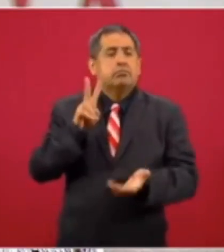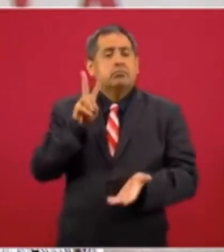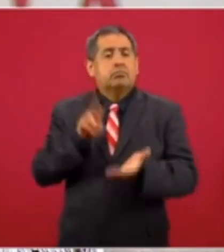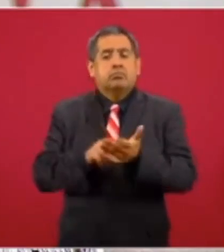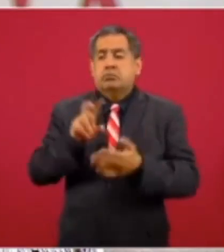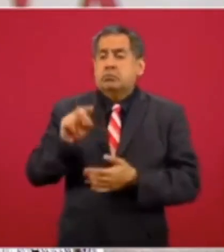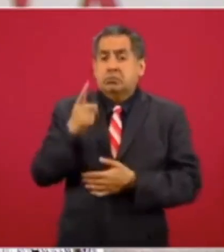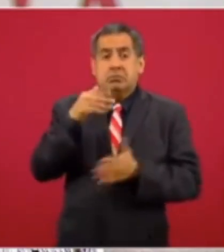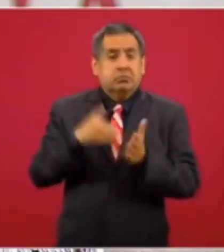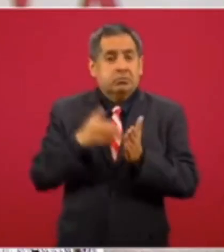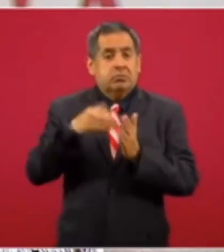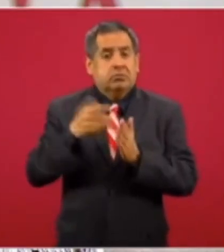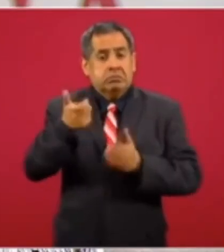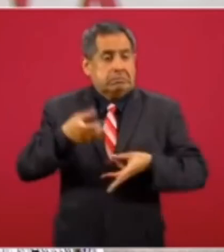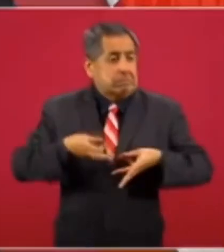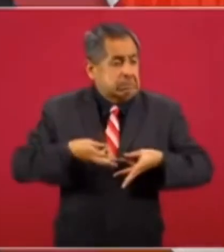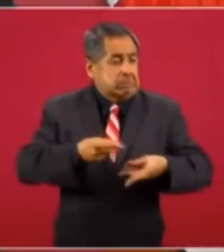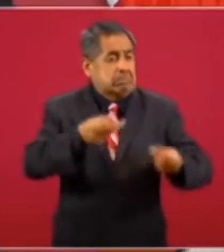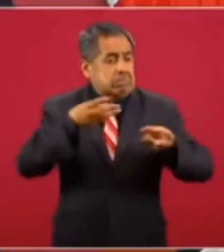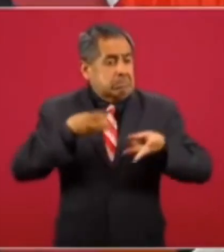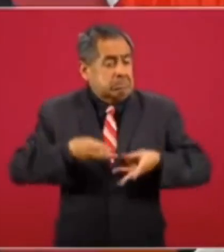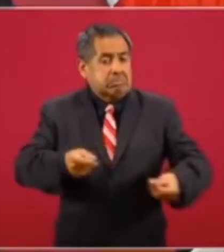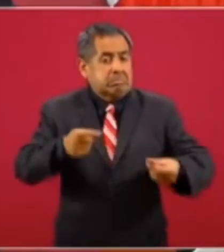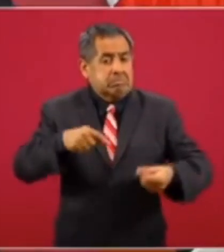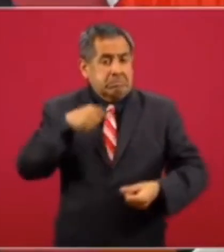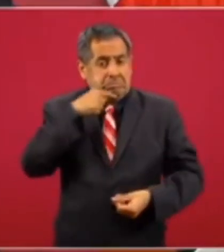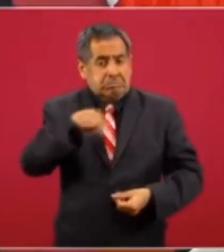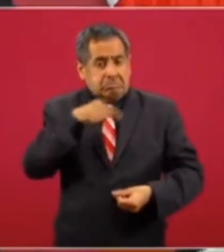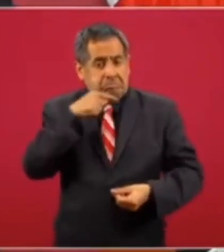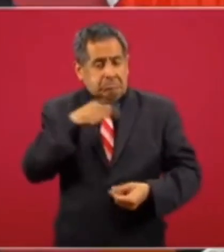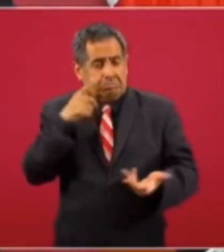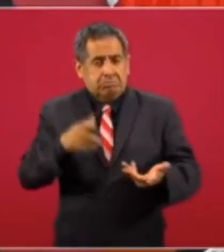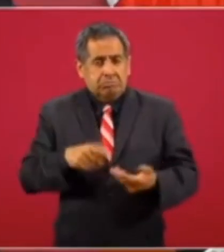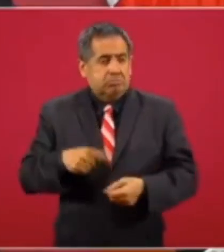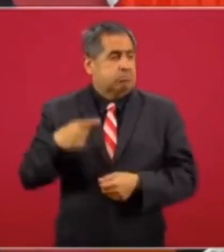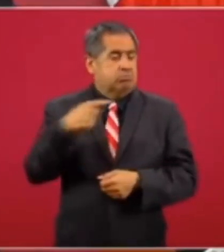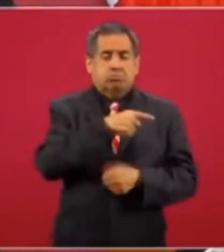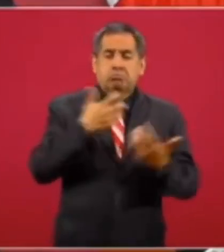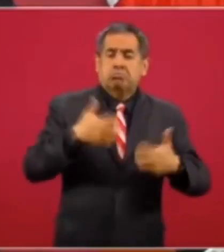treinta y un millones de pesos de gasto y las empresas